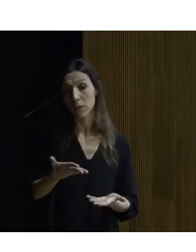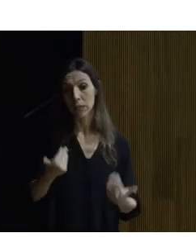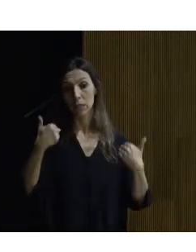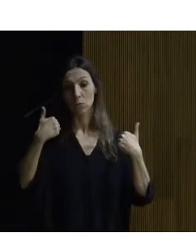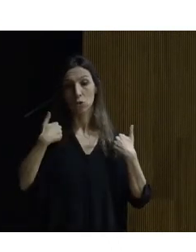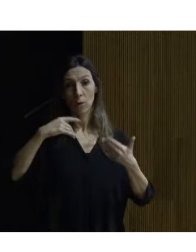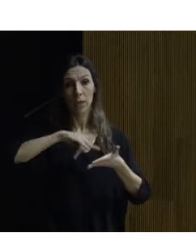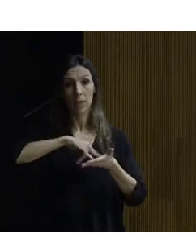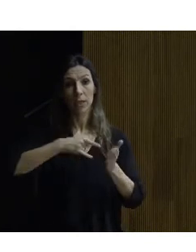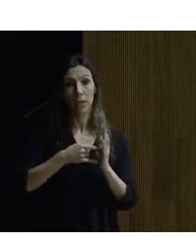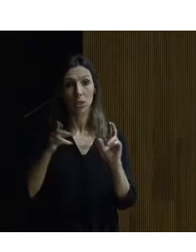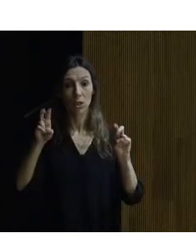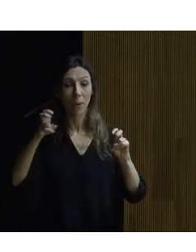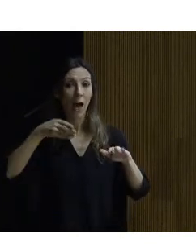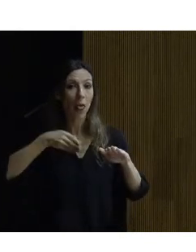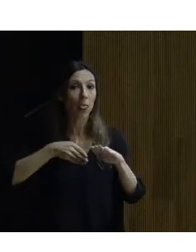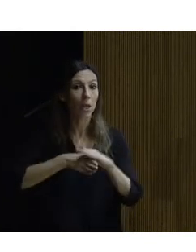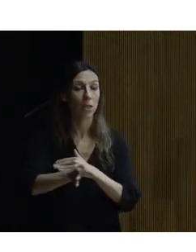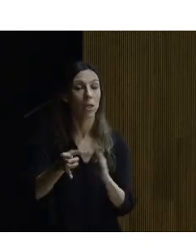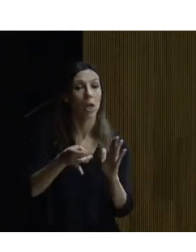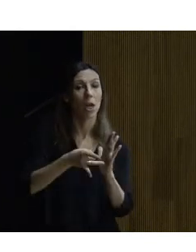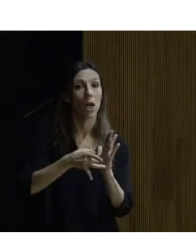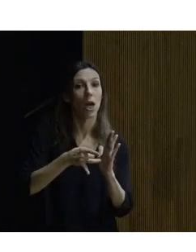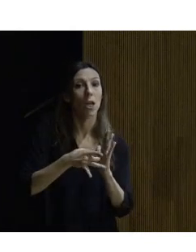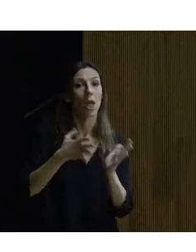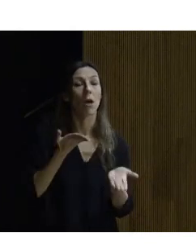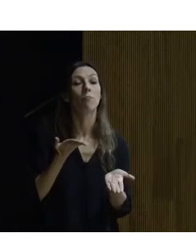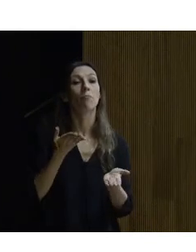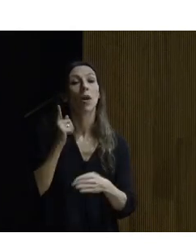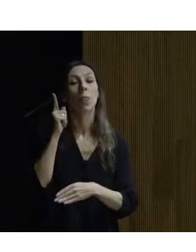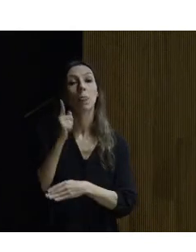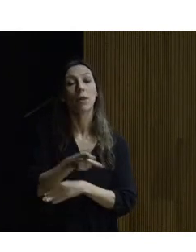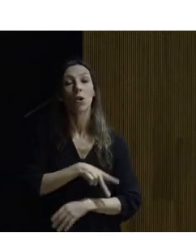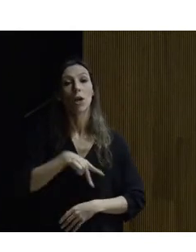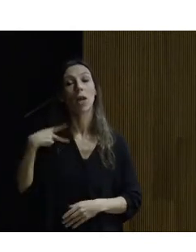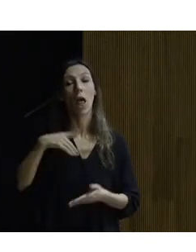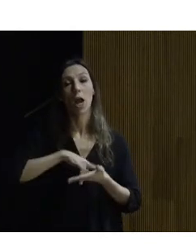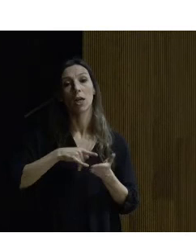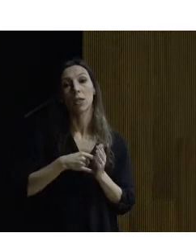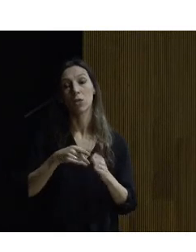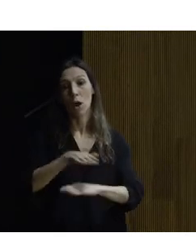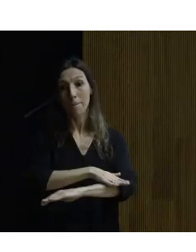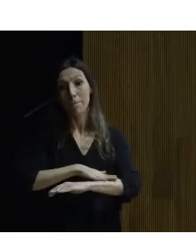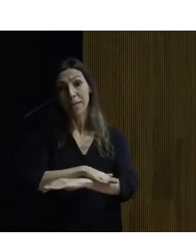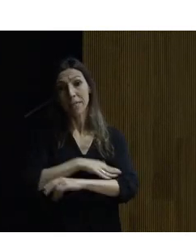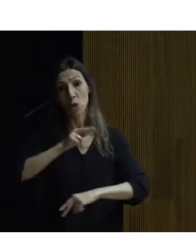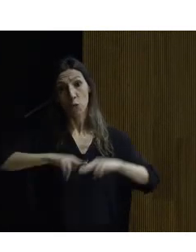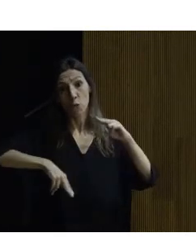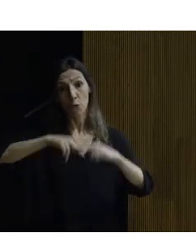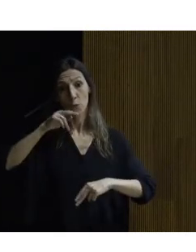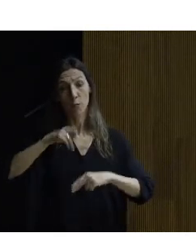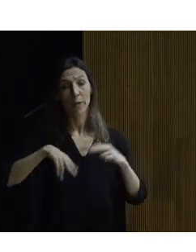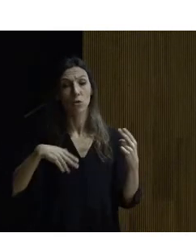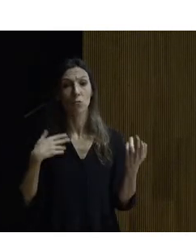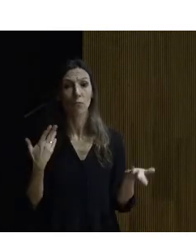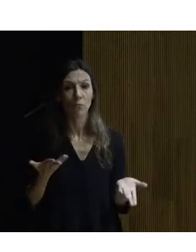técnico en materia de accesibilidad y de calidad en la dirección general de arquitectura del ministerio de fomento y entre sus trabajos